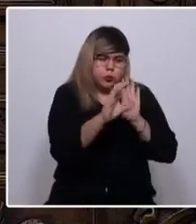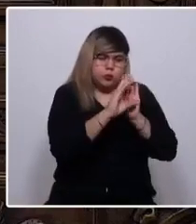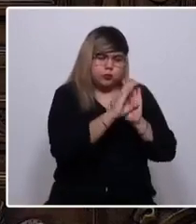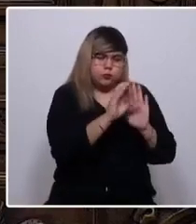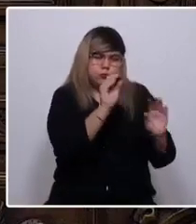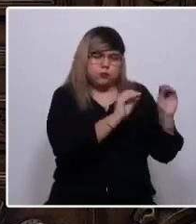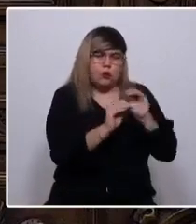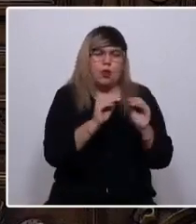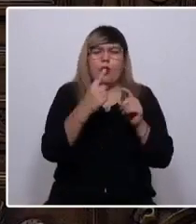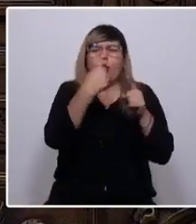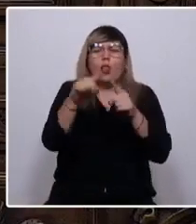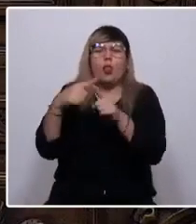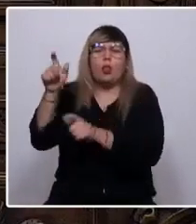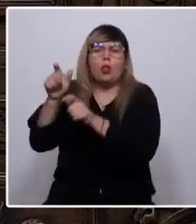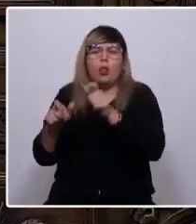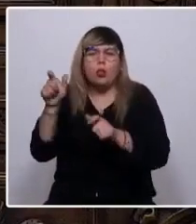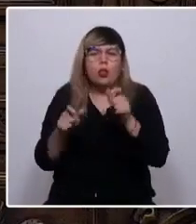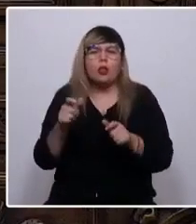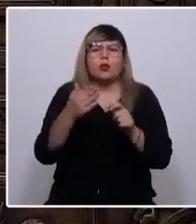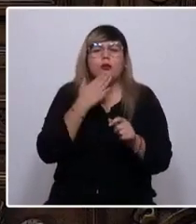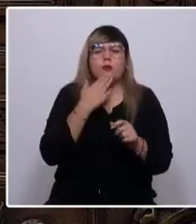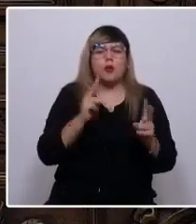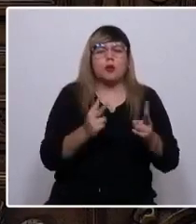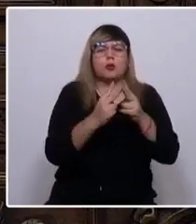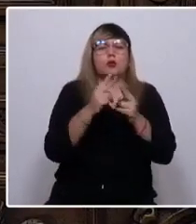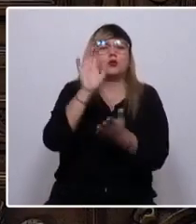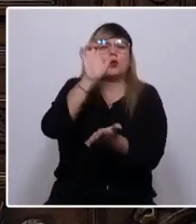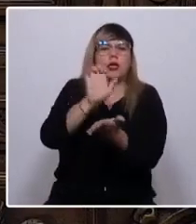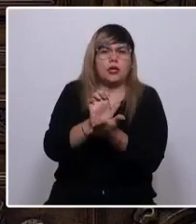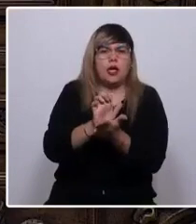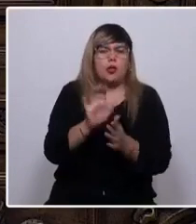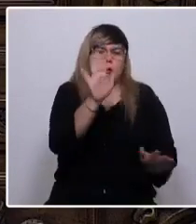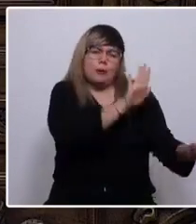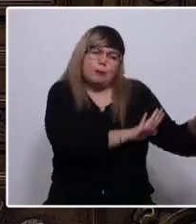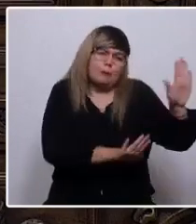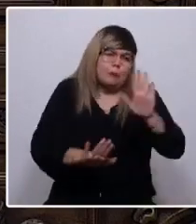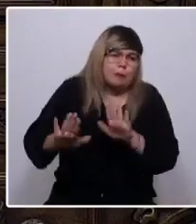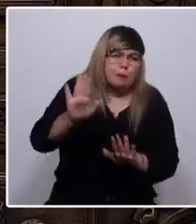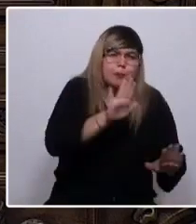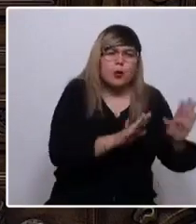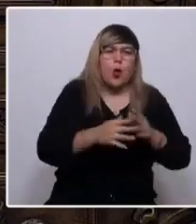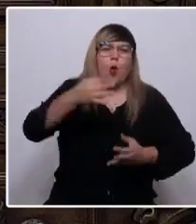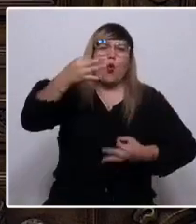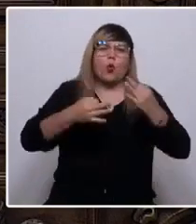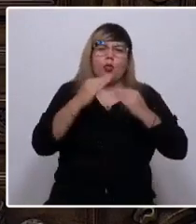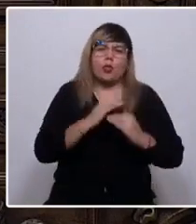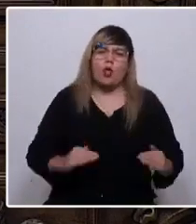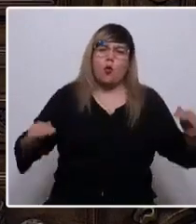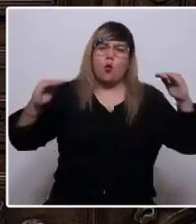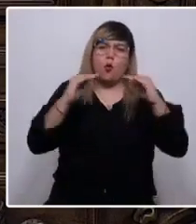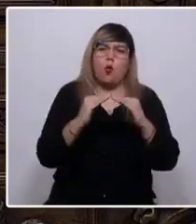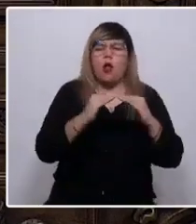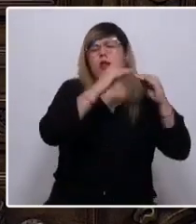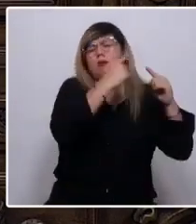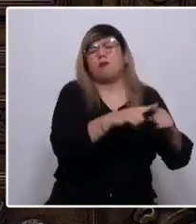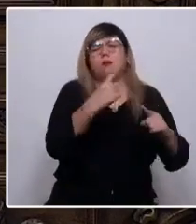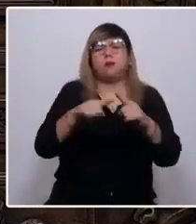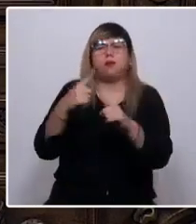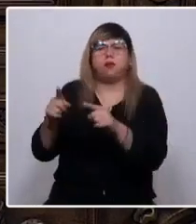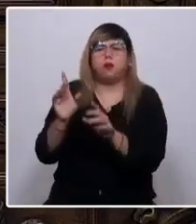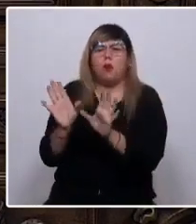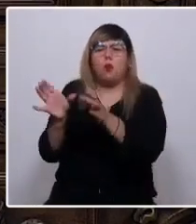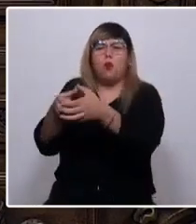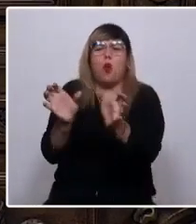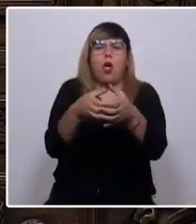y acentos, hacia la construcción de un Estado que respete y proteja en justicia y equidad a múltiples pueblos.